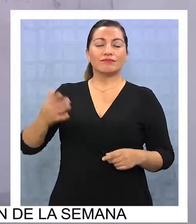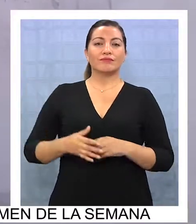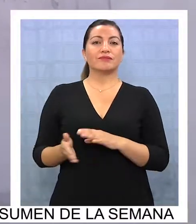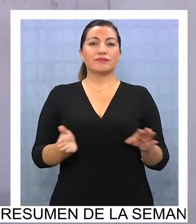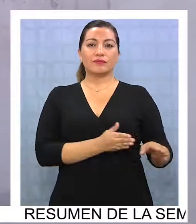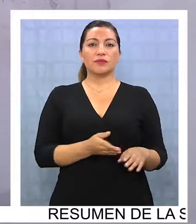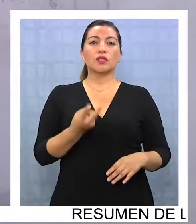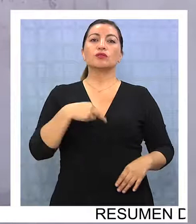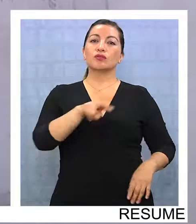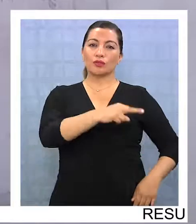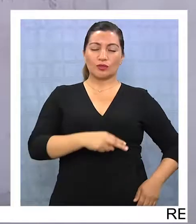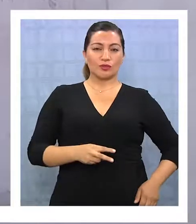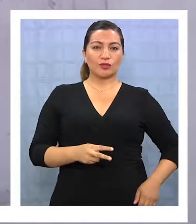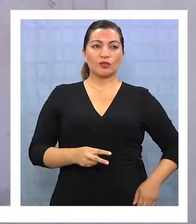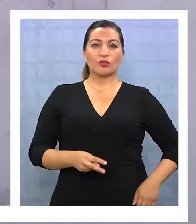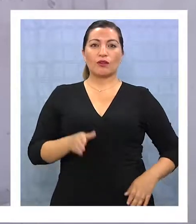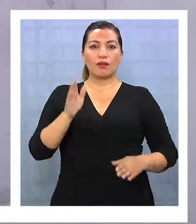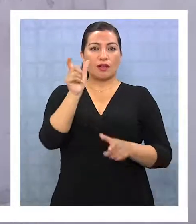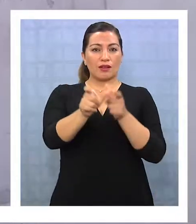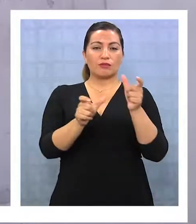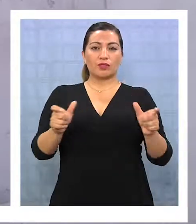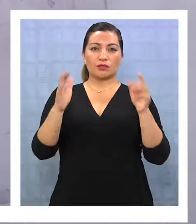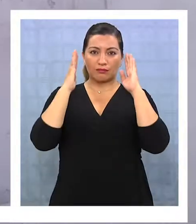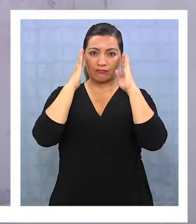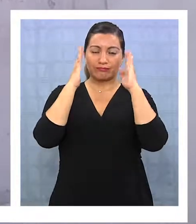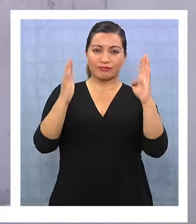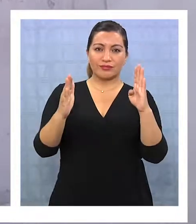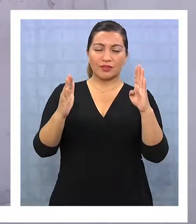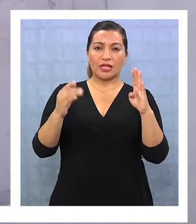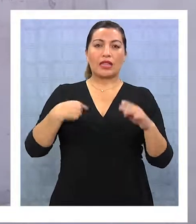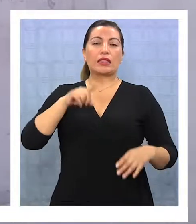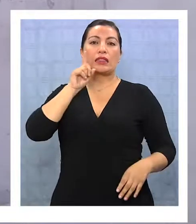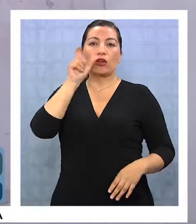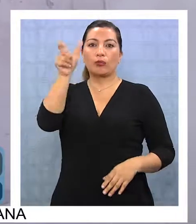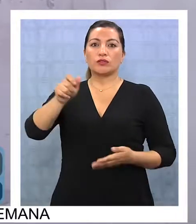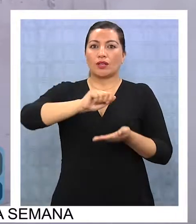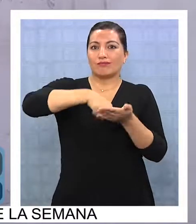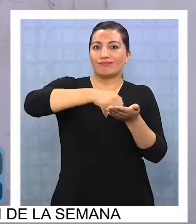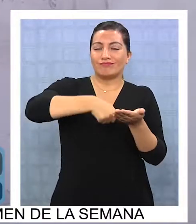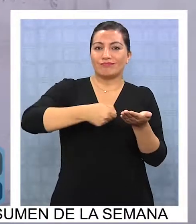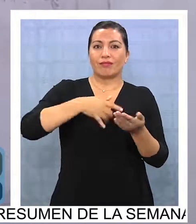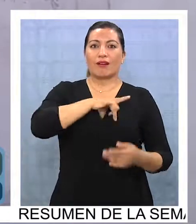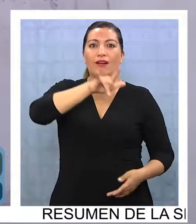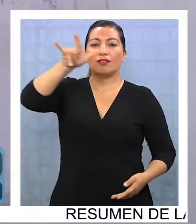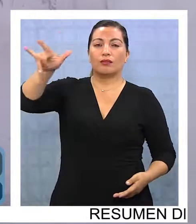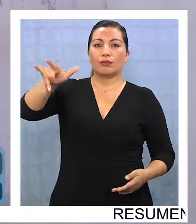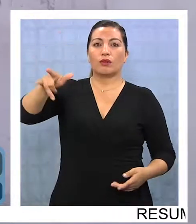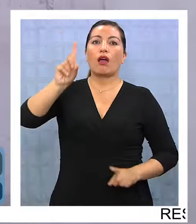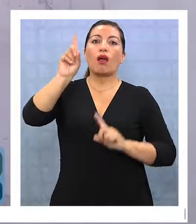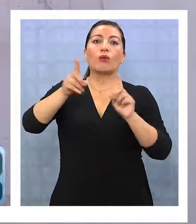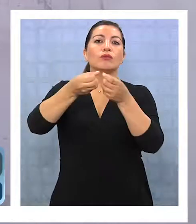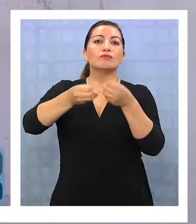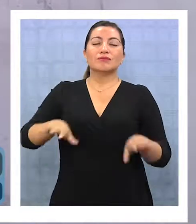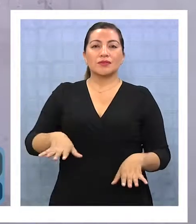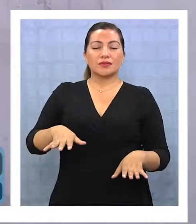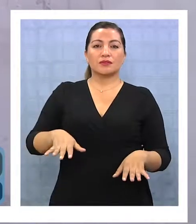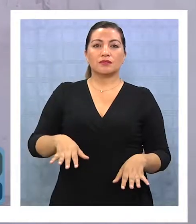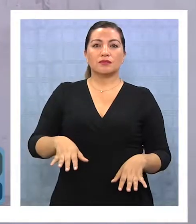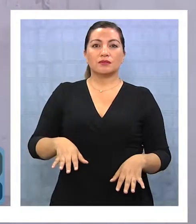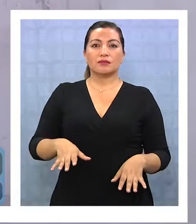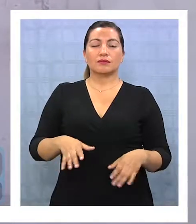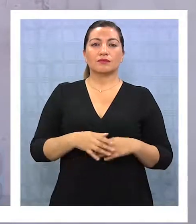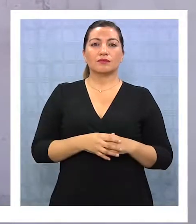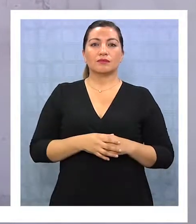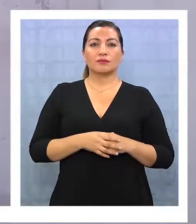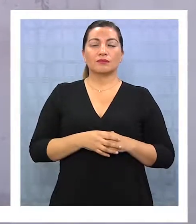pánico. Tenemos que seguir atendiendo a gente, a pasajeros que tenemos agendados, en trasladarlos hacia el aeropuerto, pueden perder el vuelo y se complica